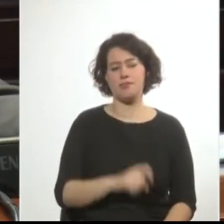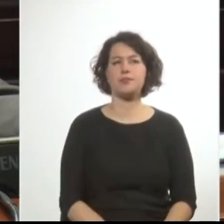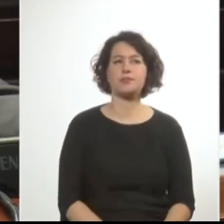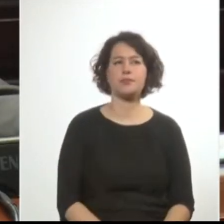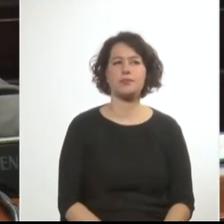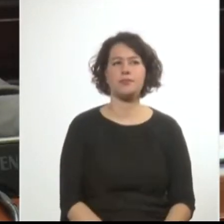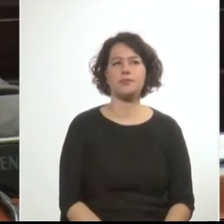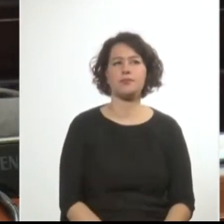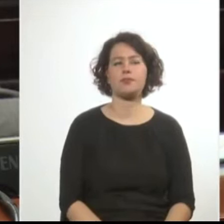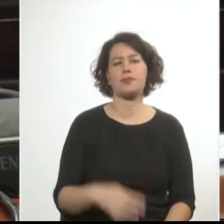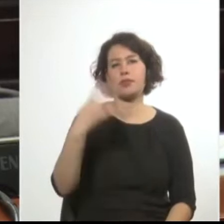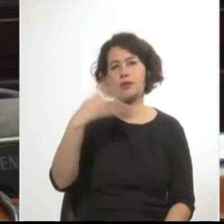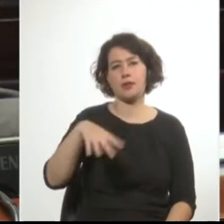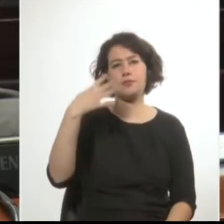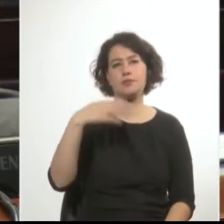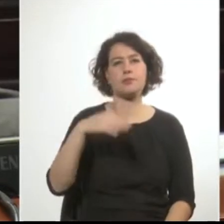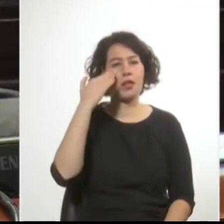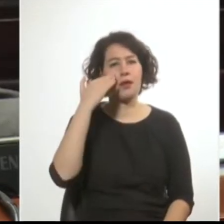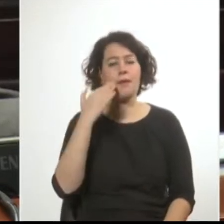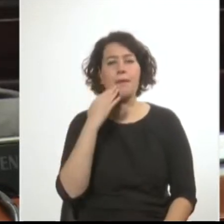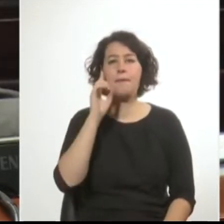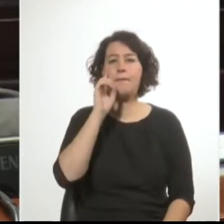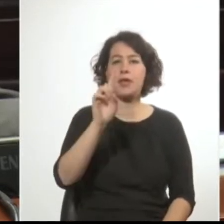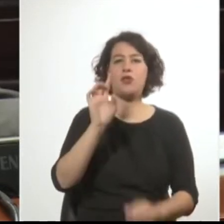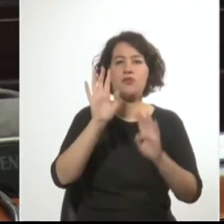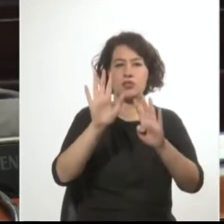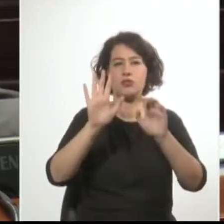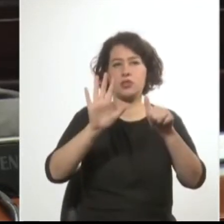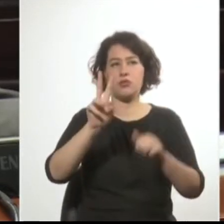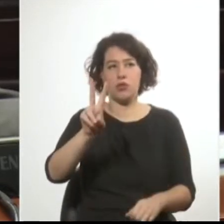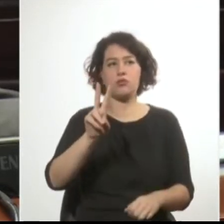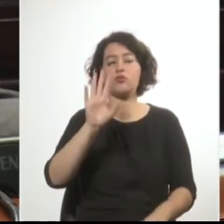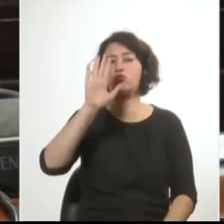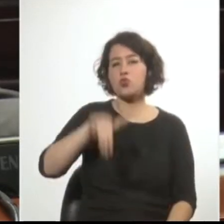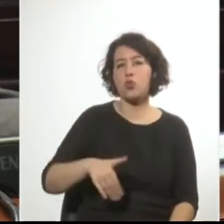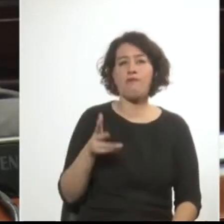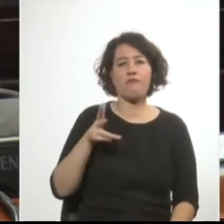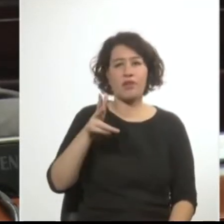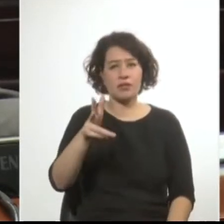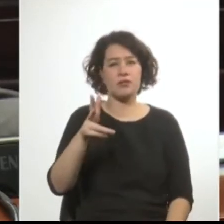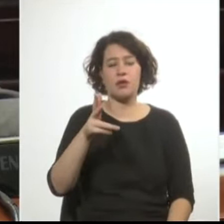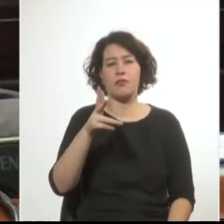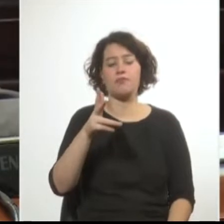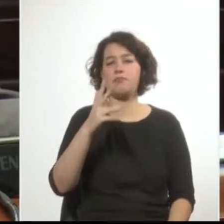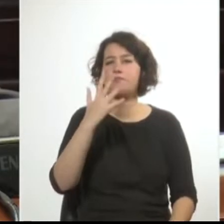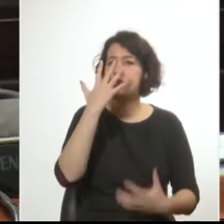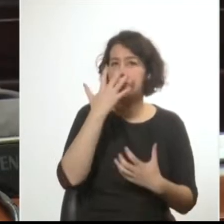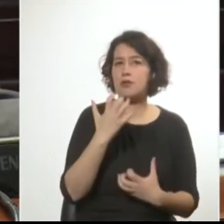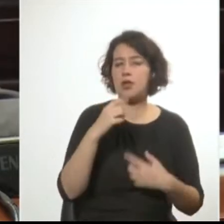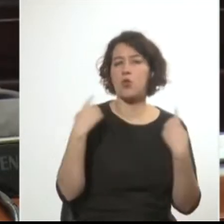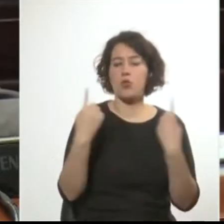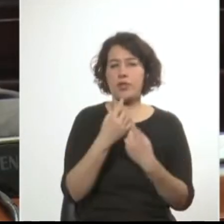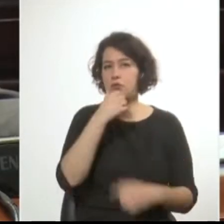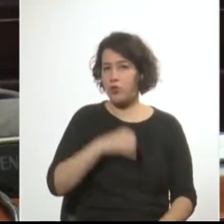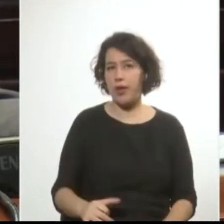El 14 de abril de 1972 es una fecha trágica en nuestra historia. A